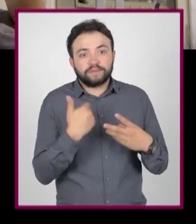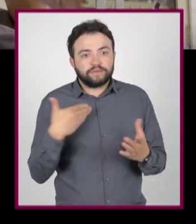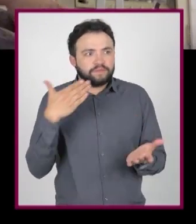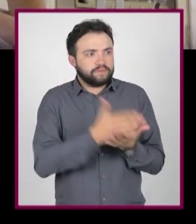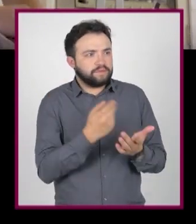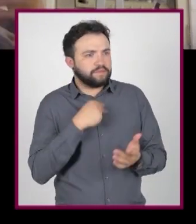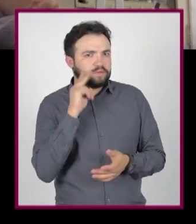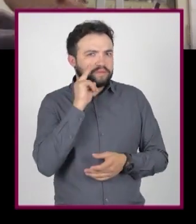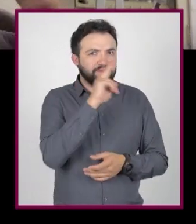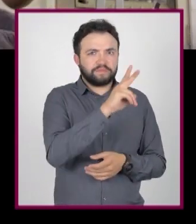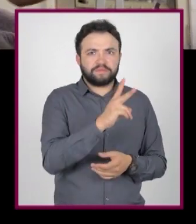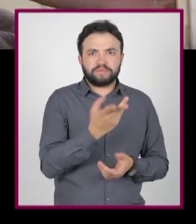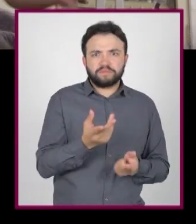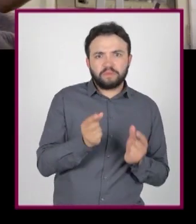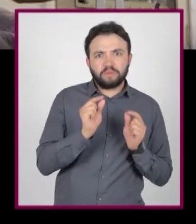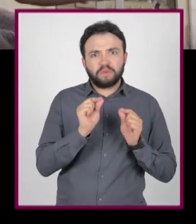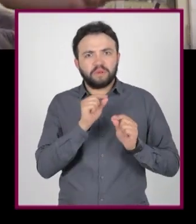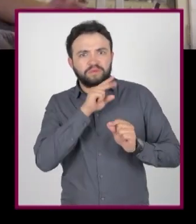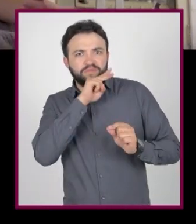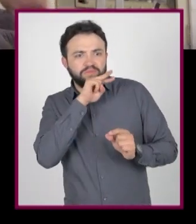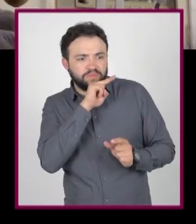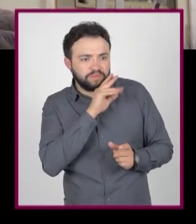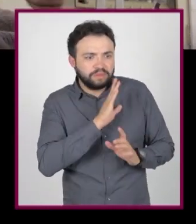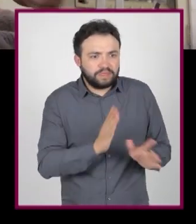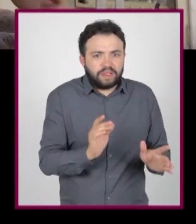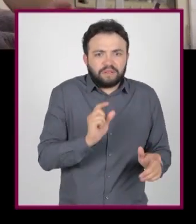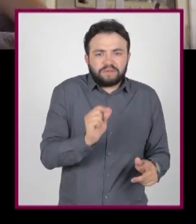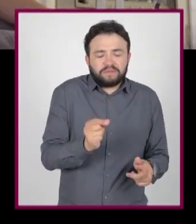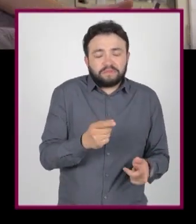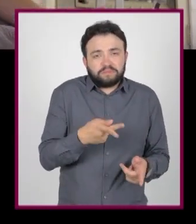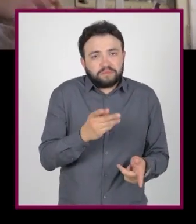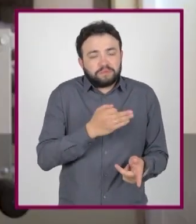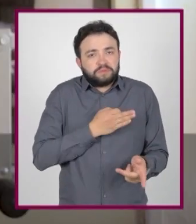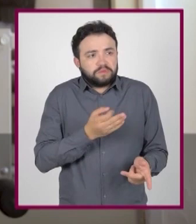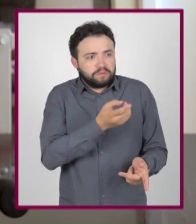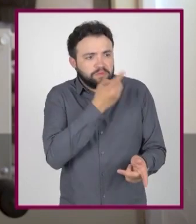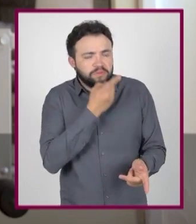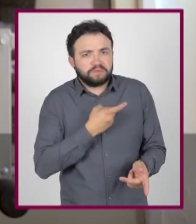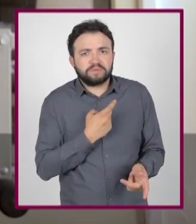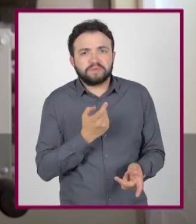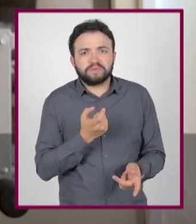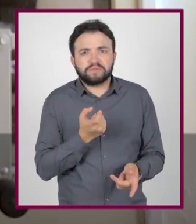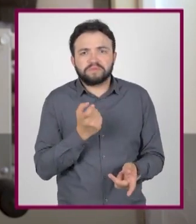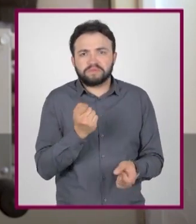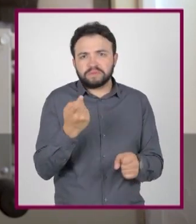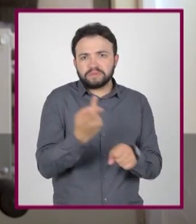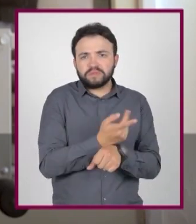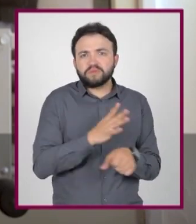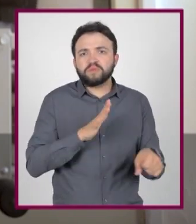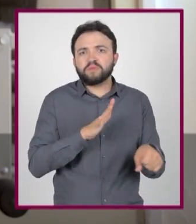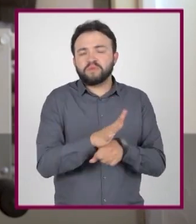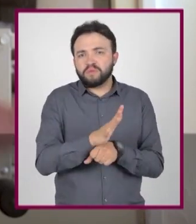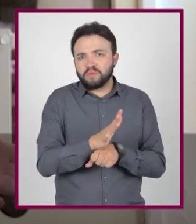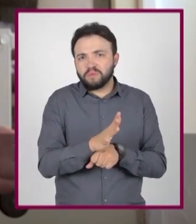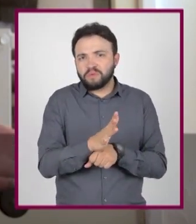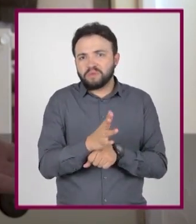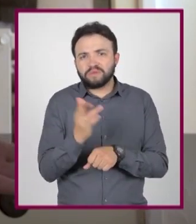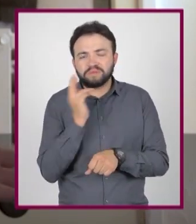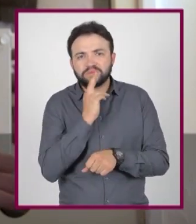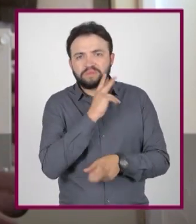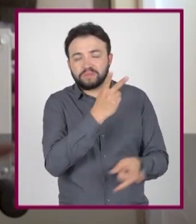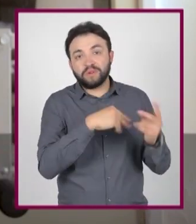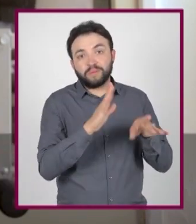Y ahora ya llego y te veo así muy preocupada y que ya, que ahorita y... Pero bueno, Zitlani, podrías decir cuál es la